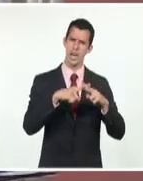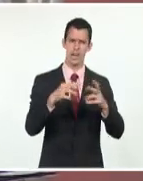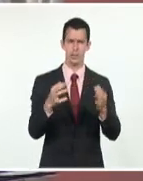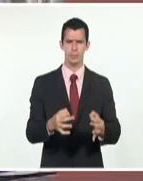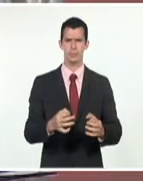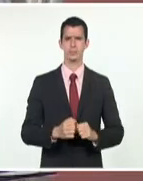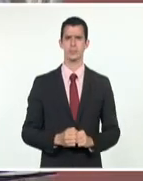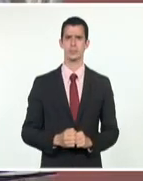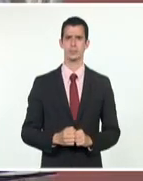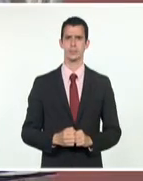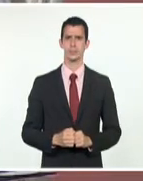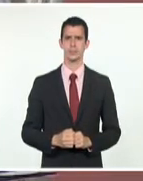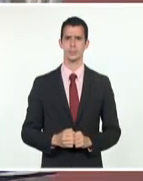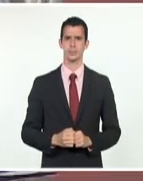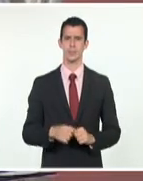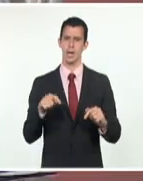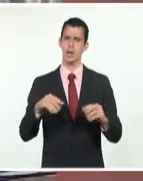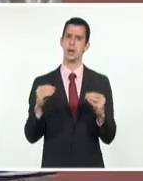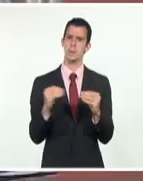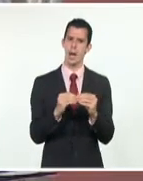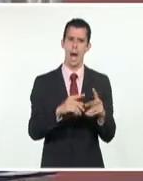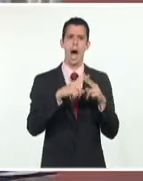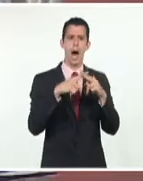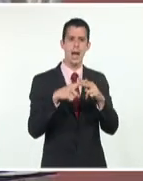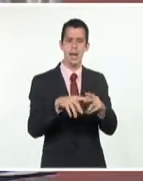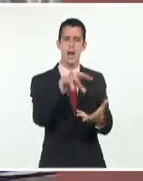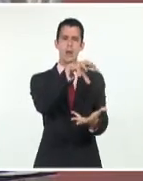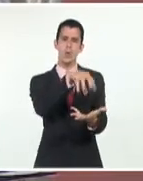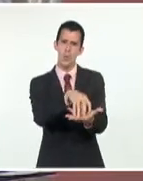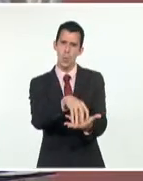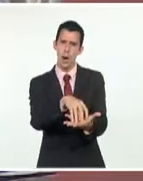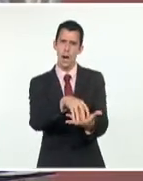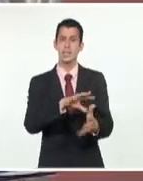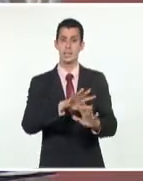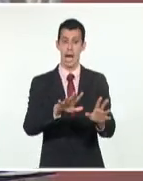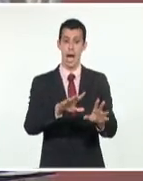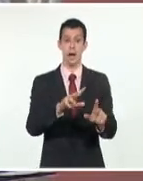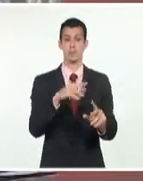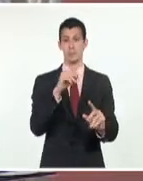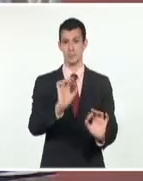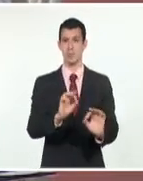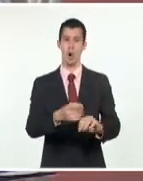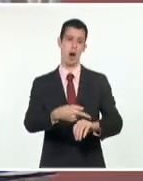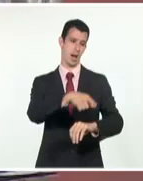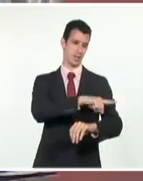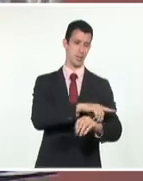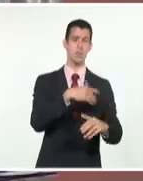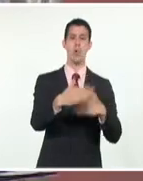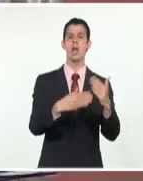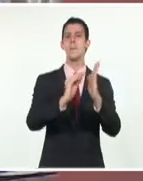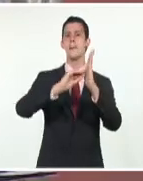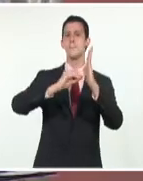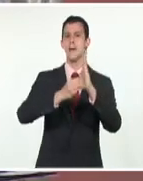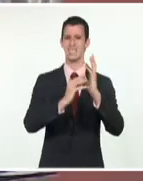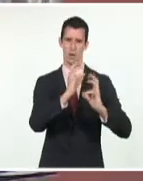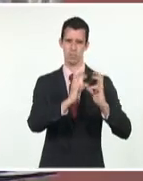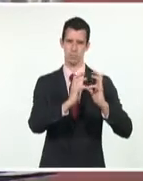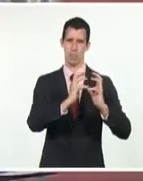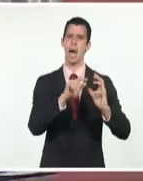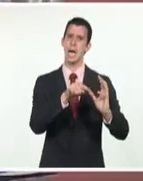Guitera. En estos momentos ya la avería que teníamos en la caldera se logró